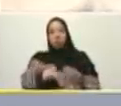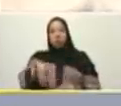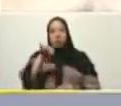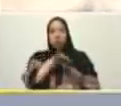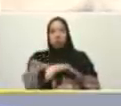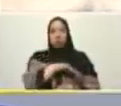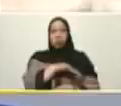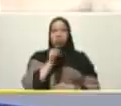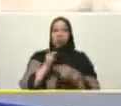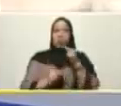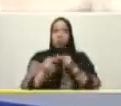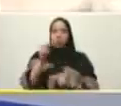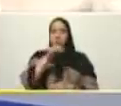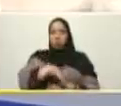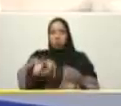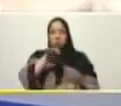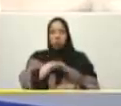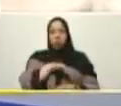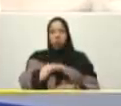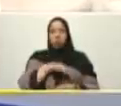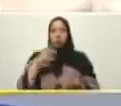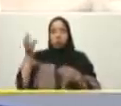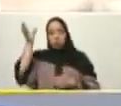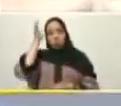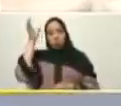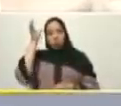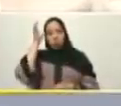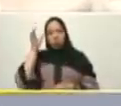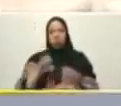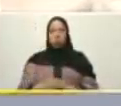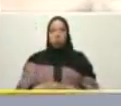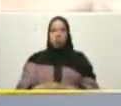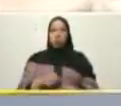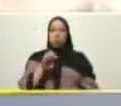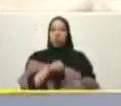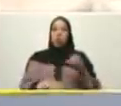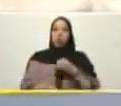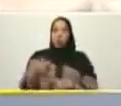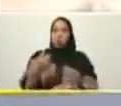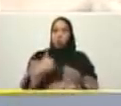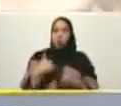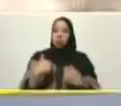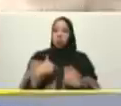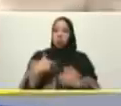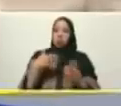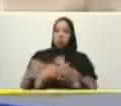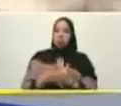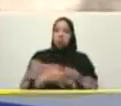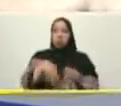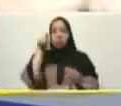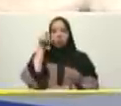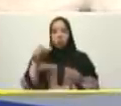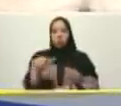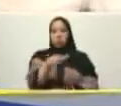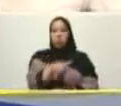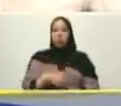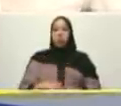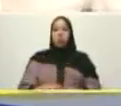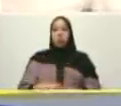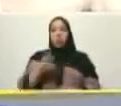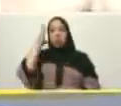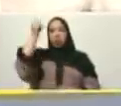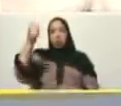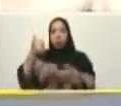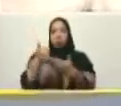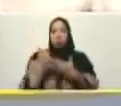construir el socialismo con el conocimiento con la ciencia y sobre todo con el pueblo y con Dios siempre